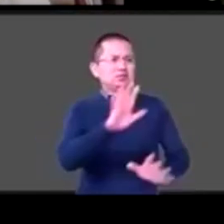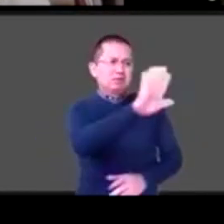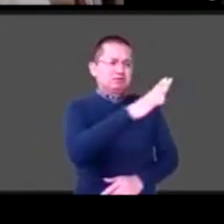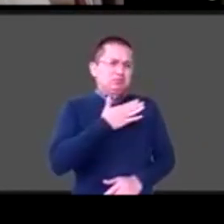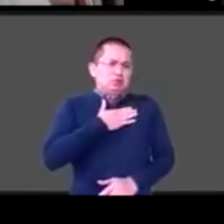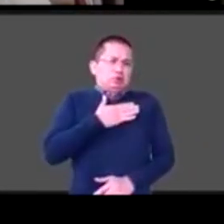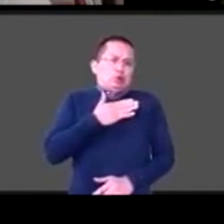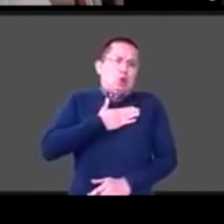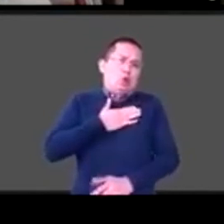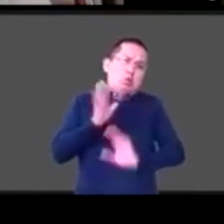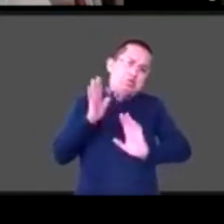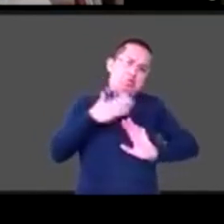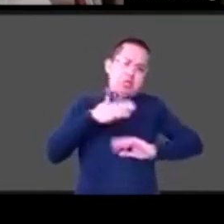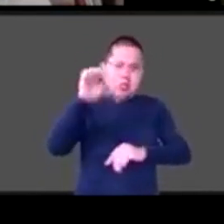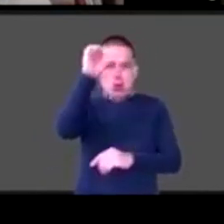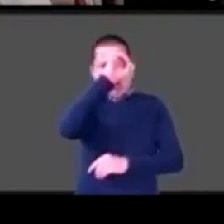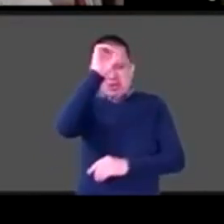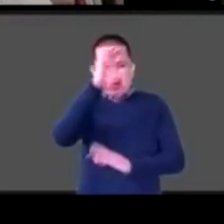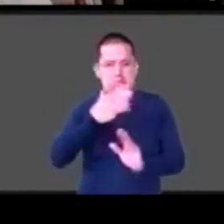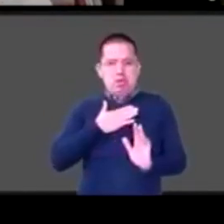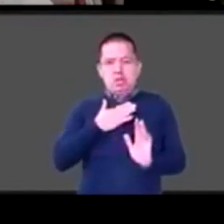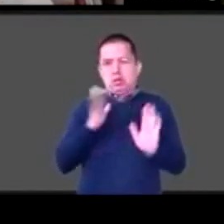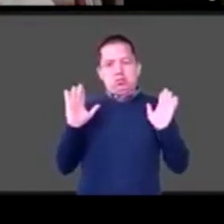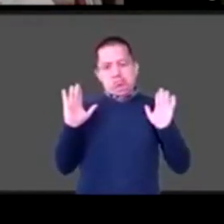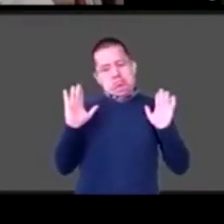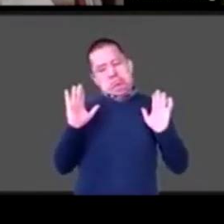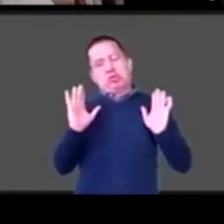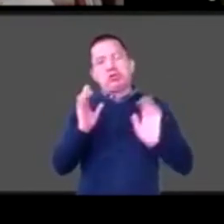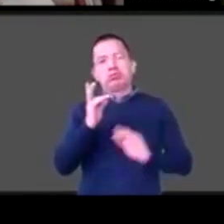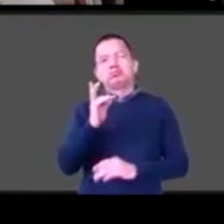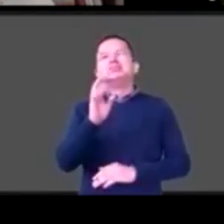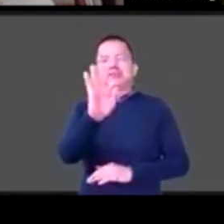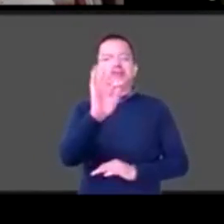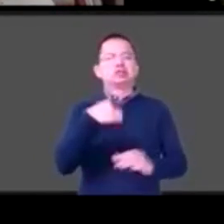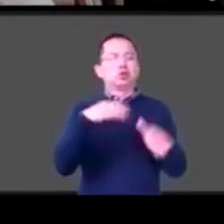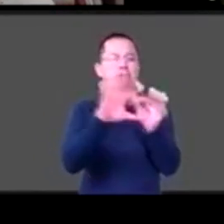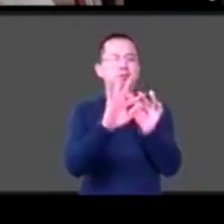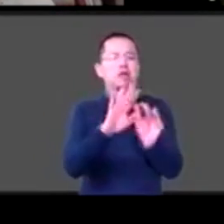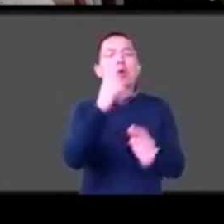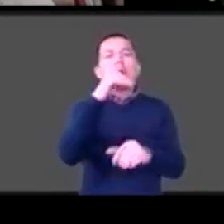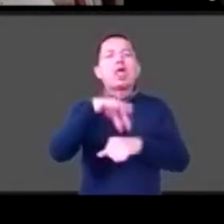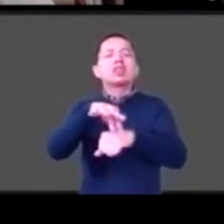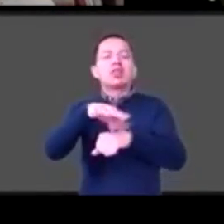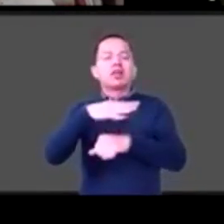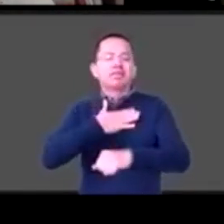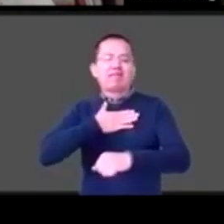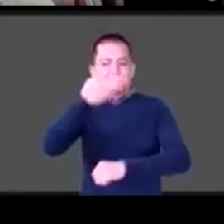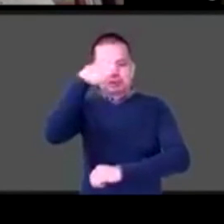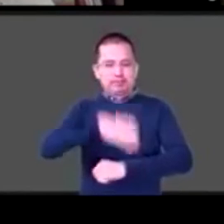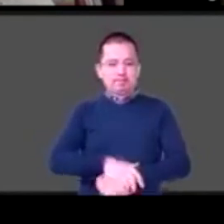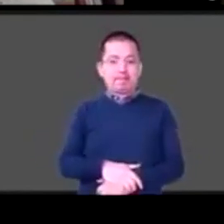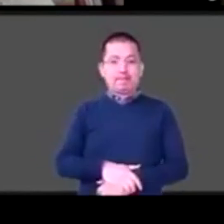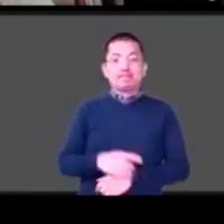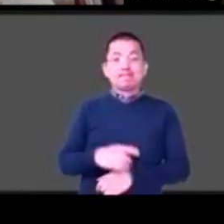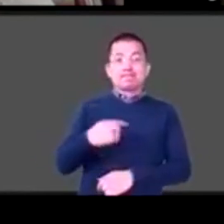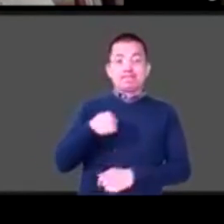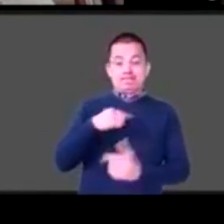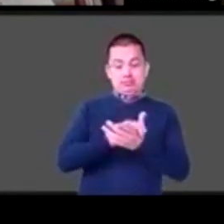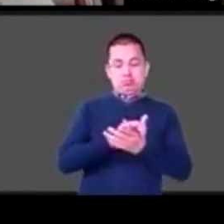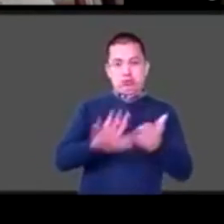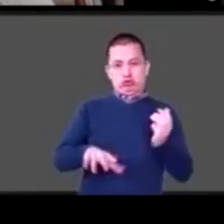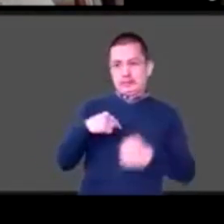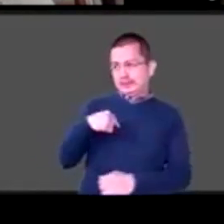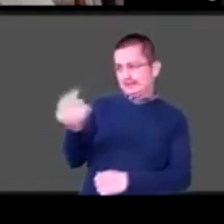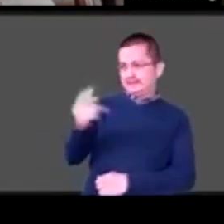como personal hasta con una anécdota fíjate Tere mi esposa de la que yo dije que es la que debería estar aquí hoy pero como está